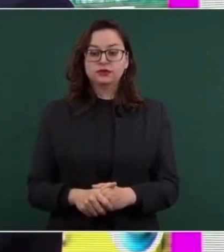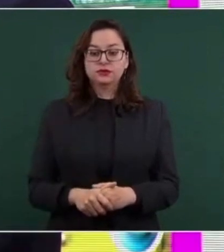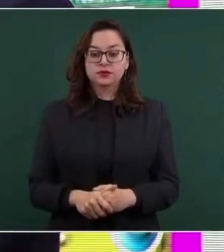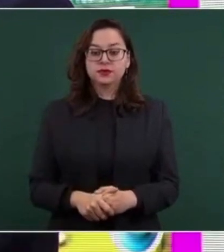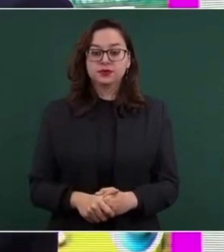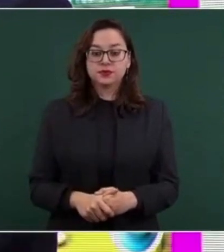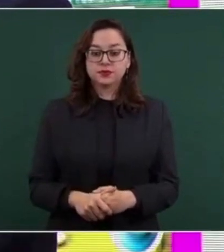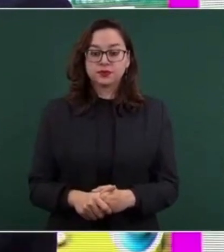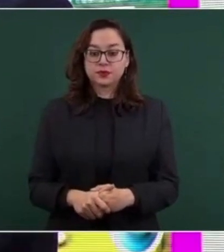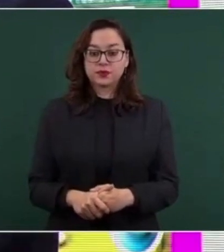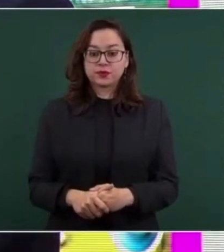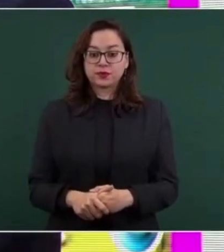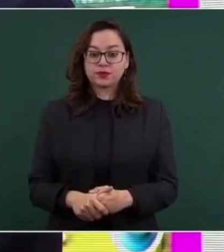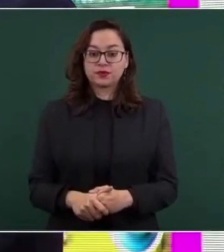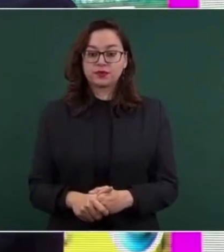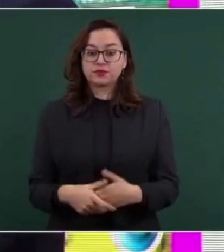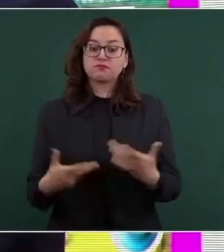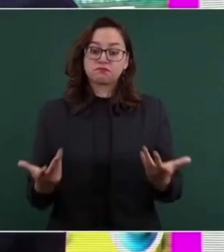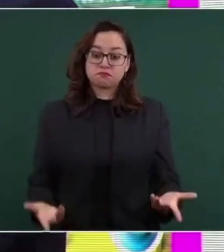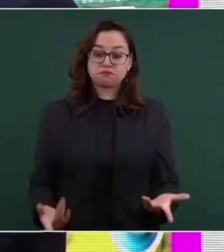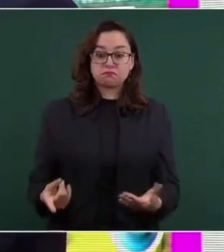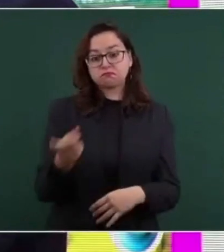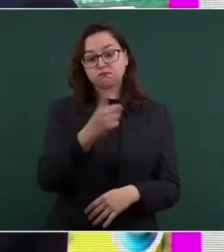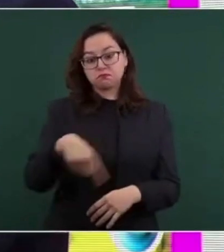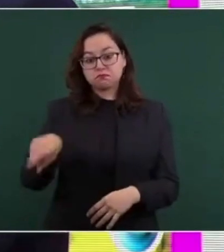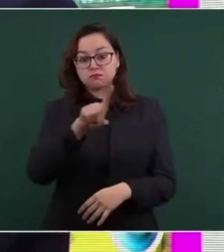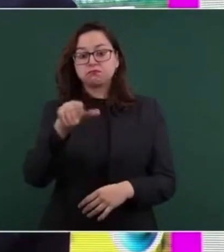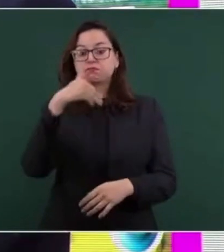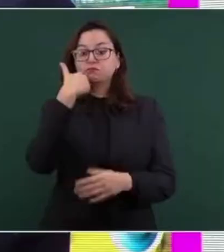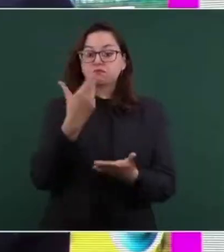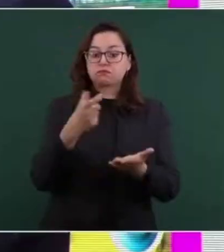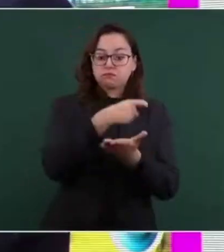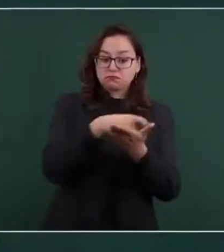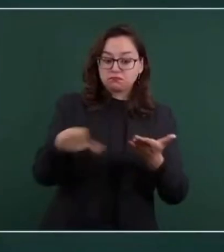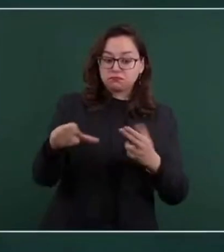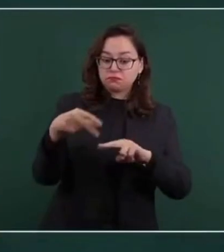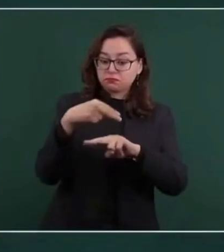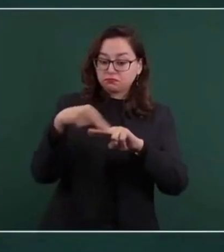un boleto, un cachito,